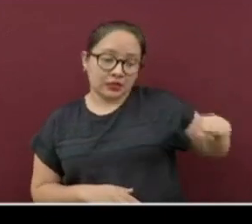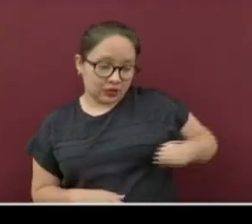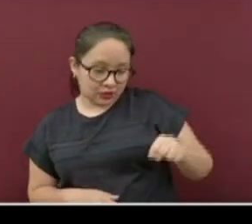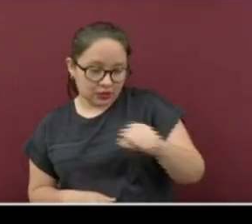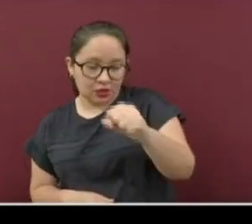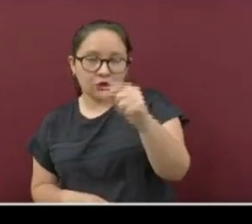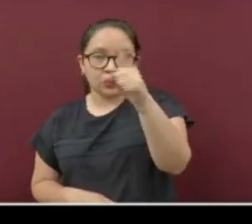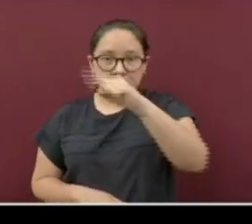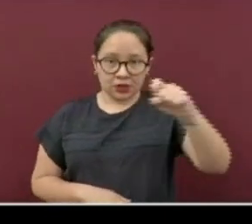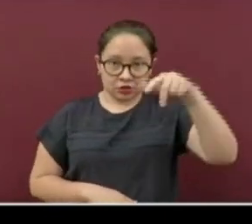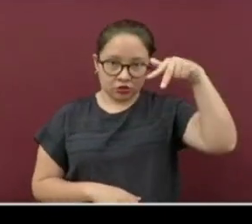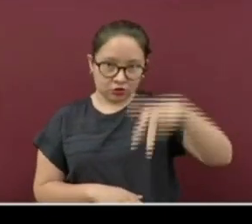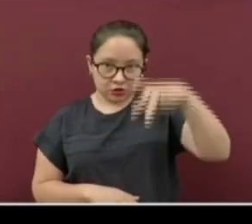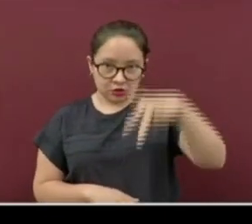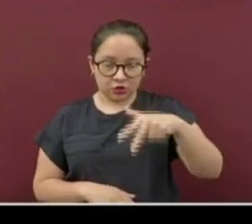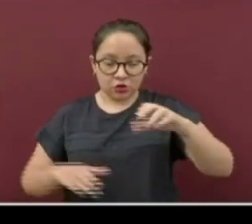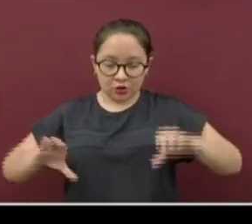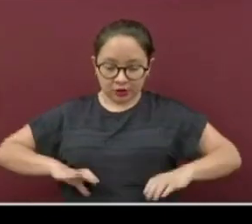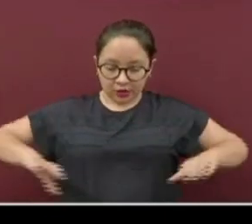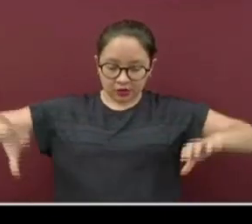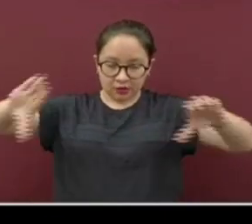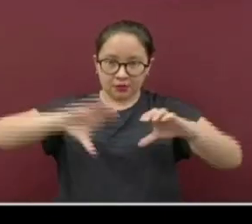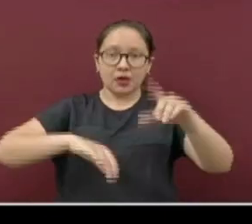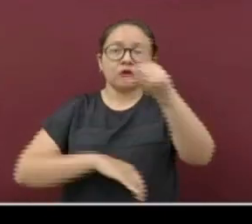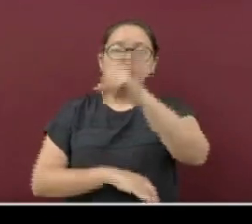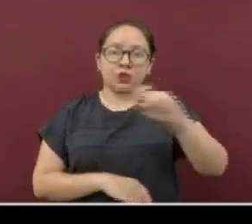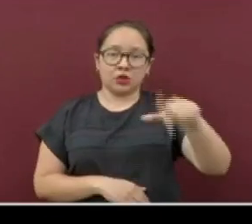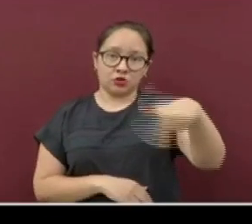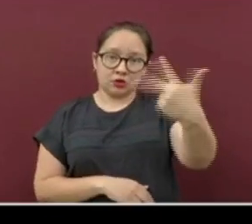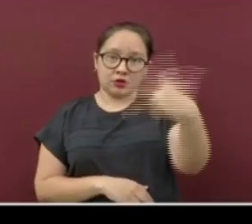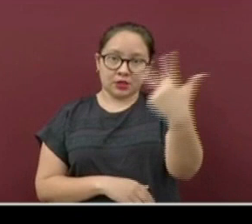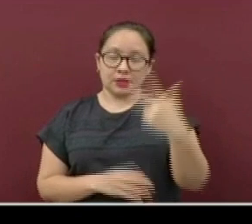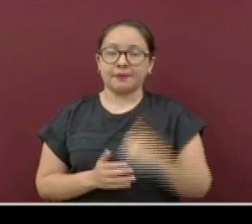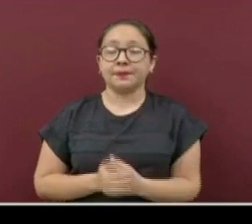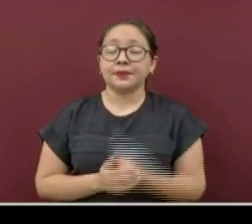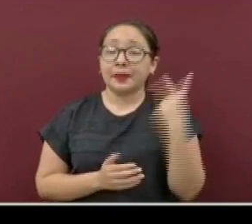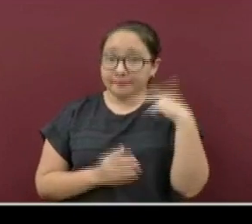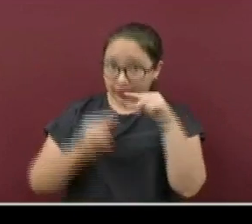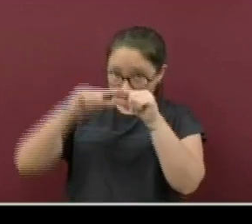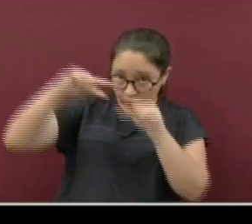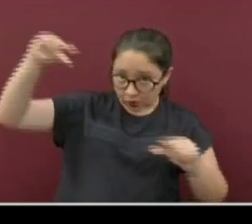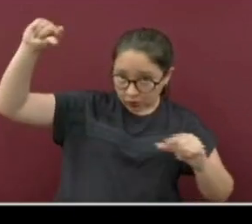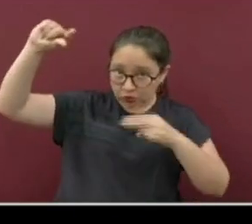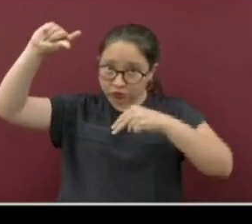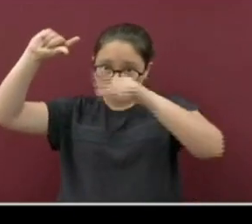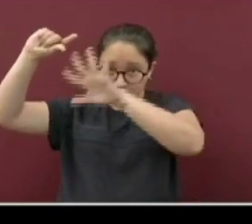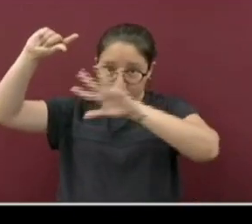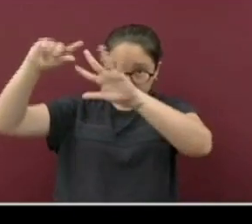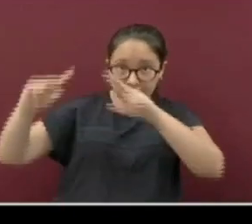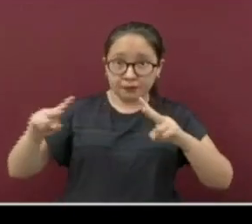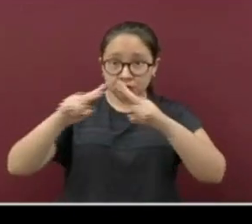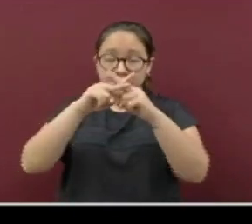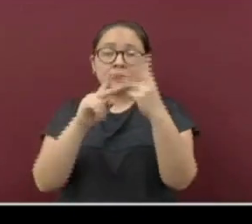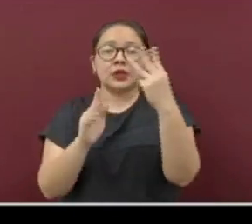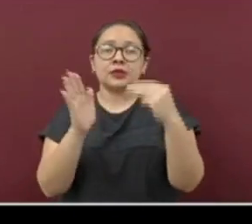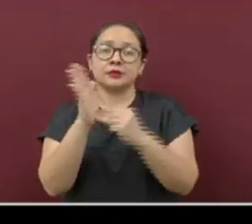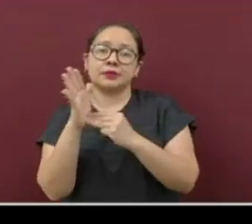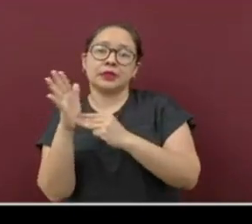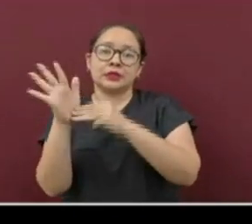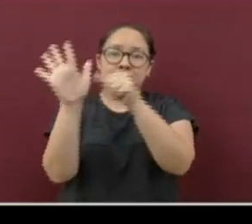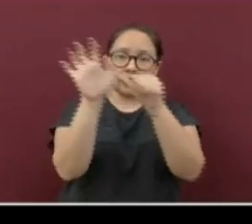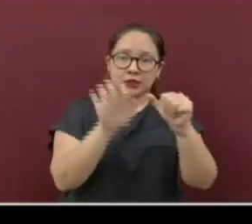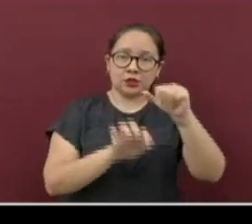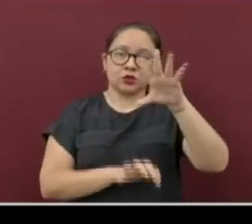118. Y Catemaco, 113. Y para el norte, Poza Rica, registra, 3